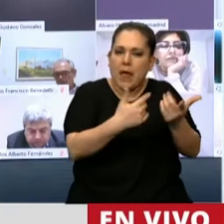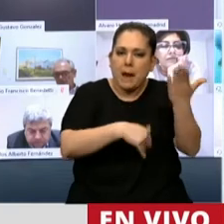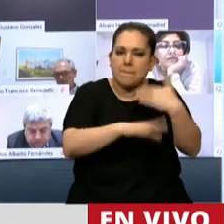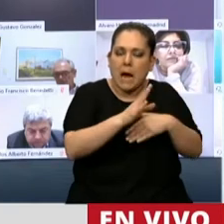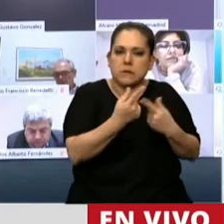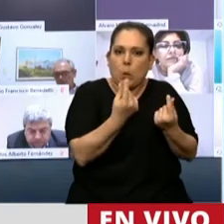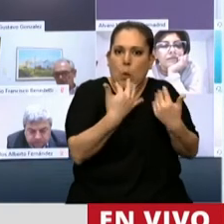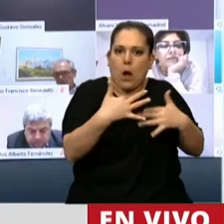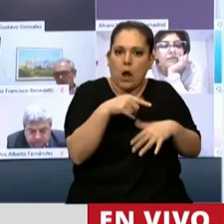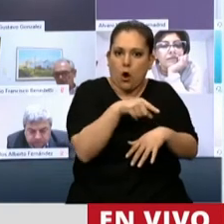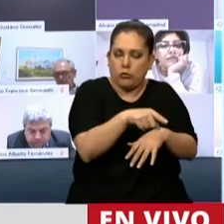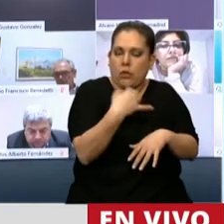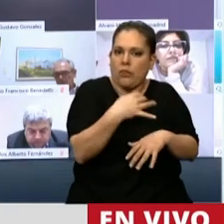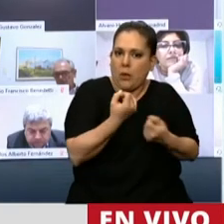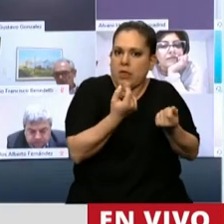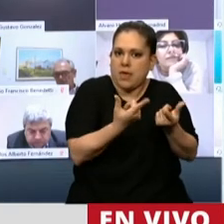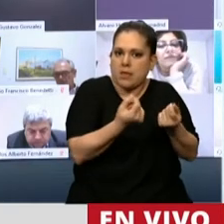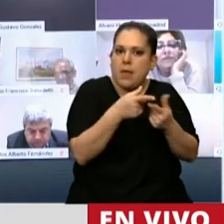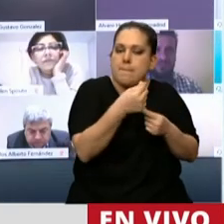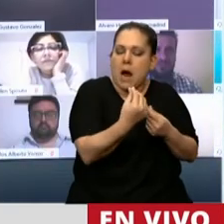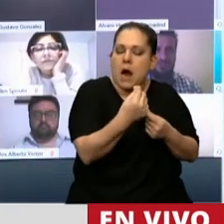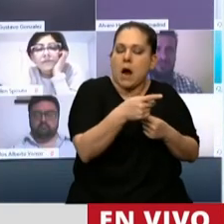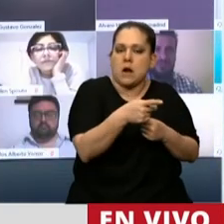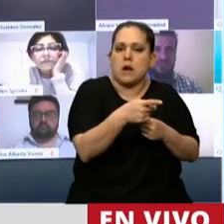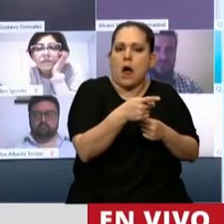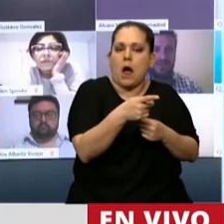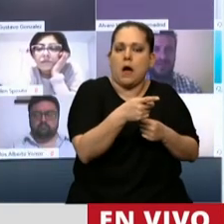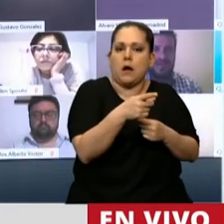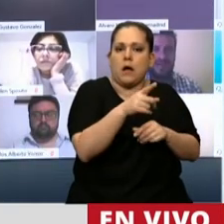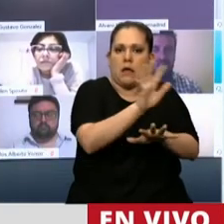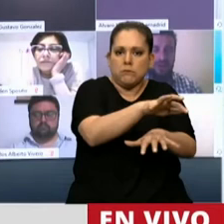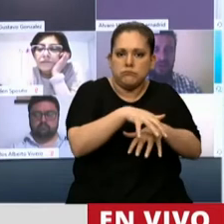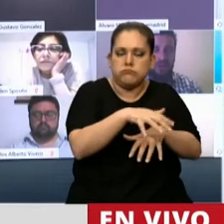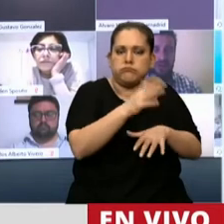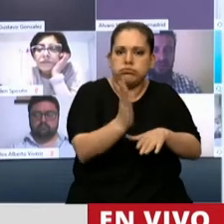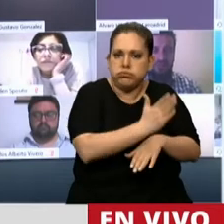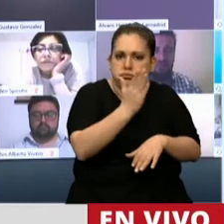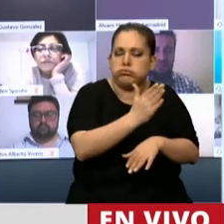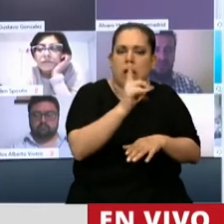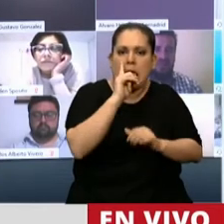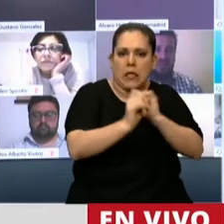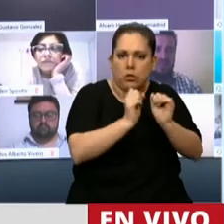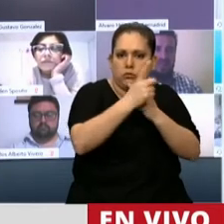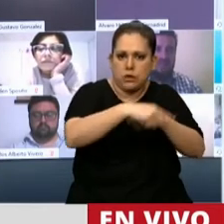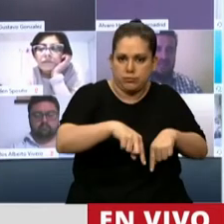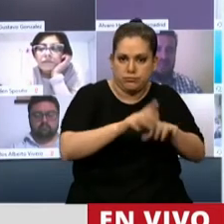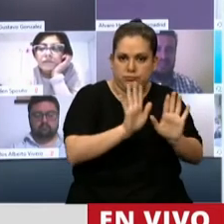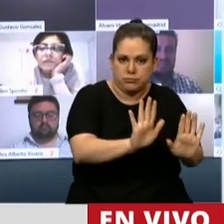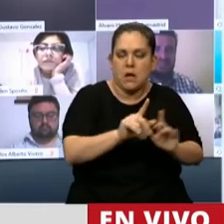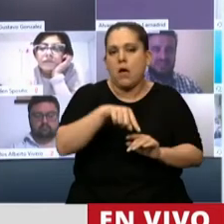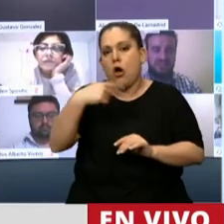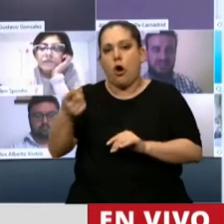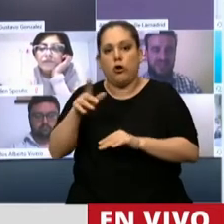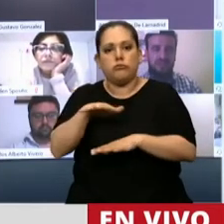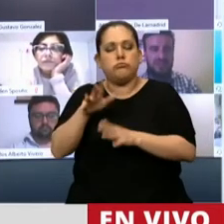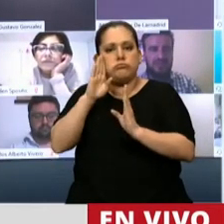valor a ese proceso de industrialización del campo. Y por otro lado, el sector